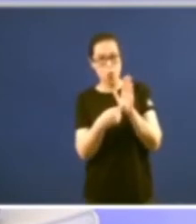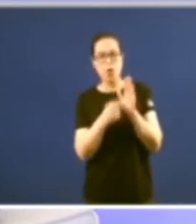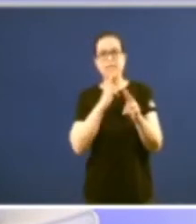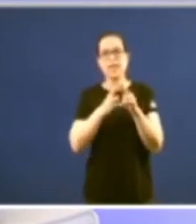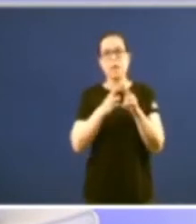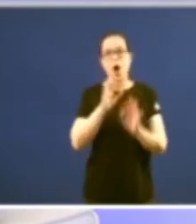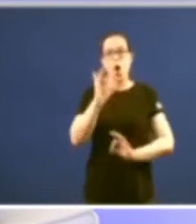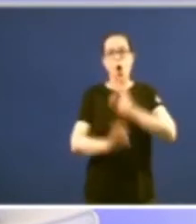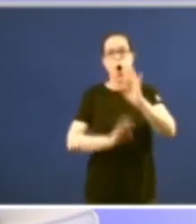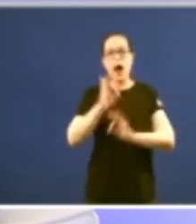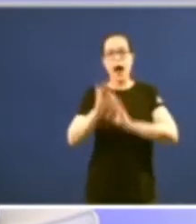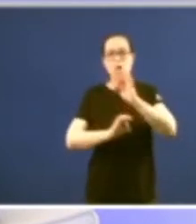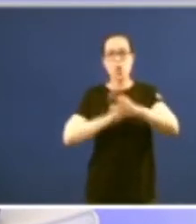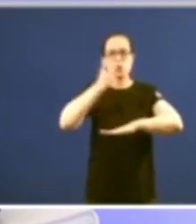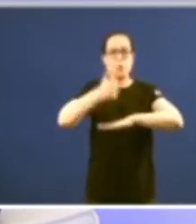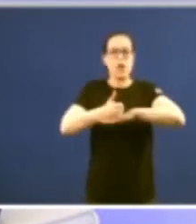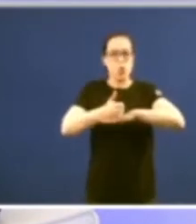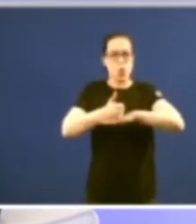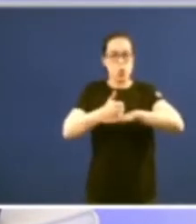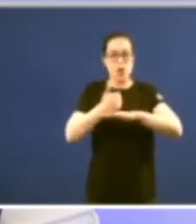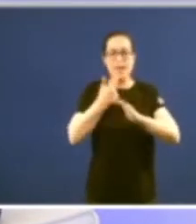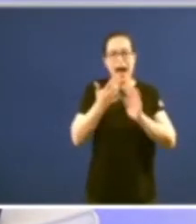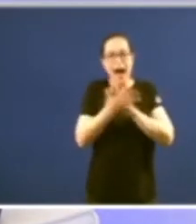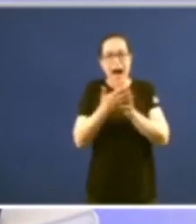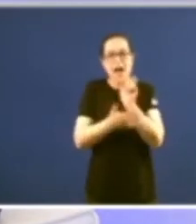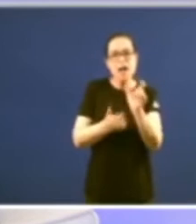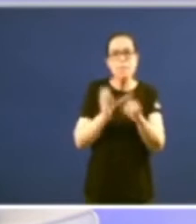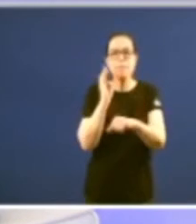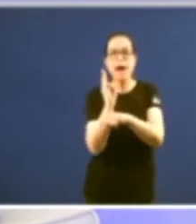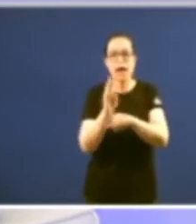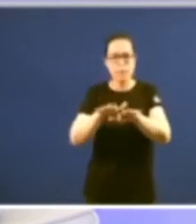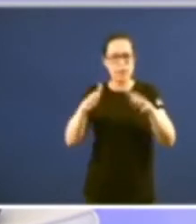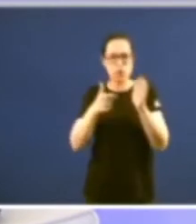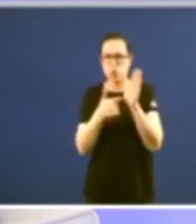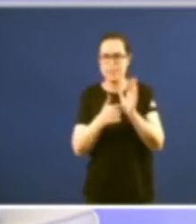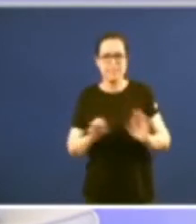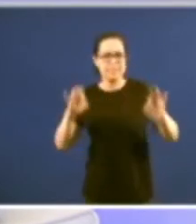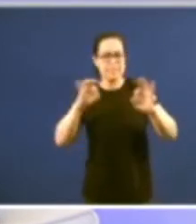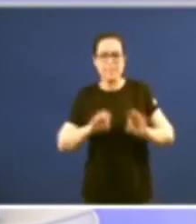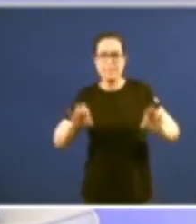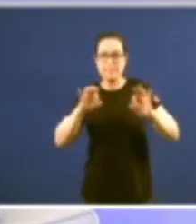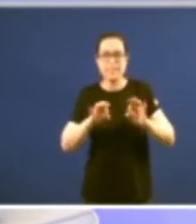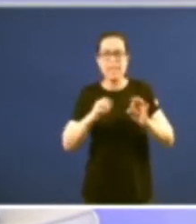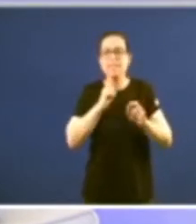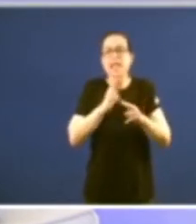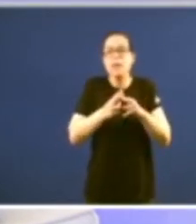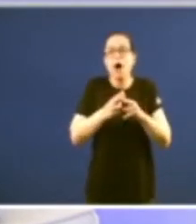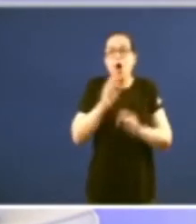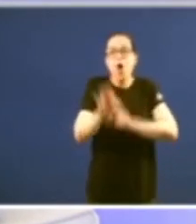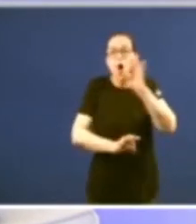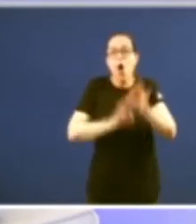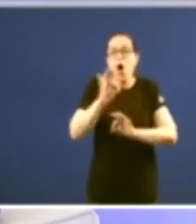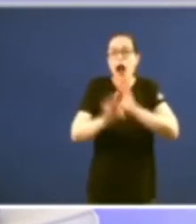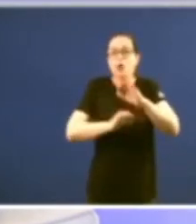colexado superior correspondente non fala de parlamentos hai artigos da Constitución sorprendentes nos que fala de órgano colexado superior